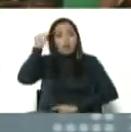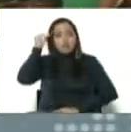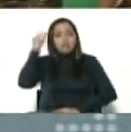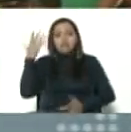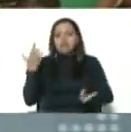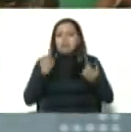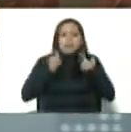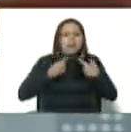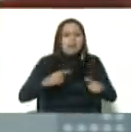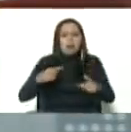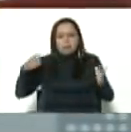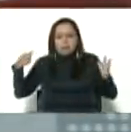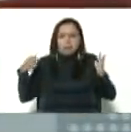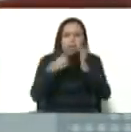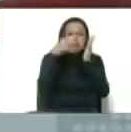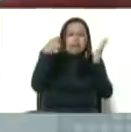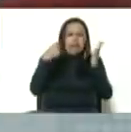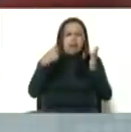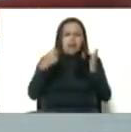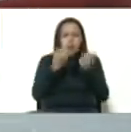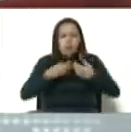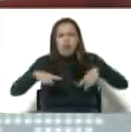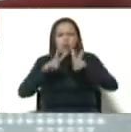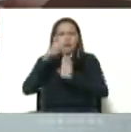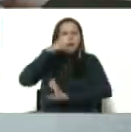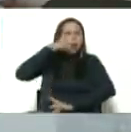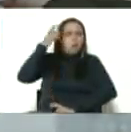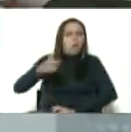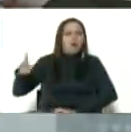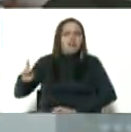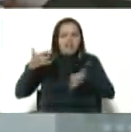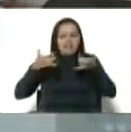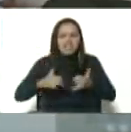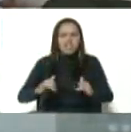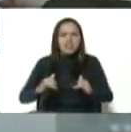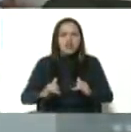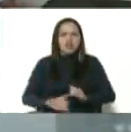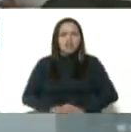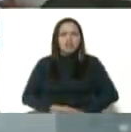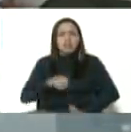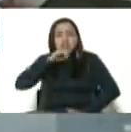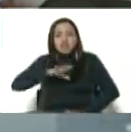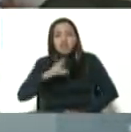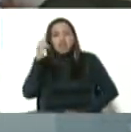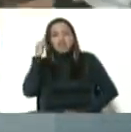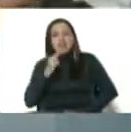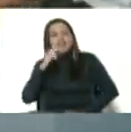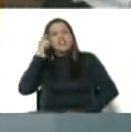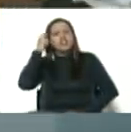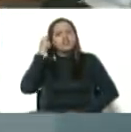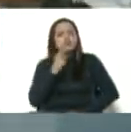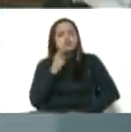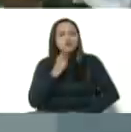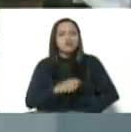se estrelló contra la dignidad del pueblo que es hijo de las glorias de Bolívar, de Sucre,